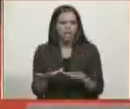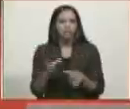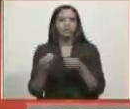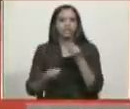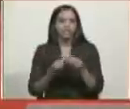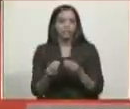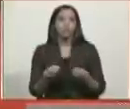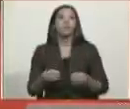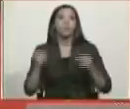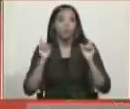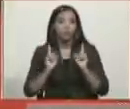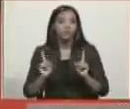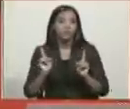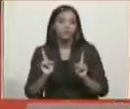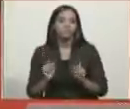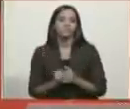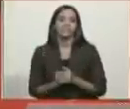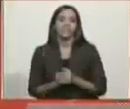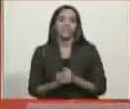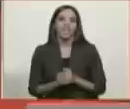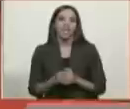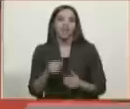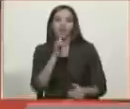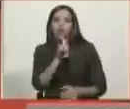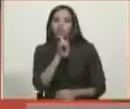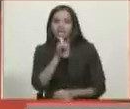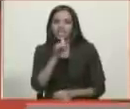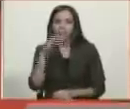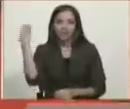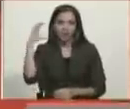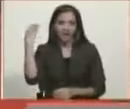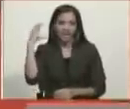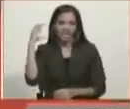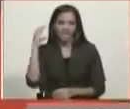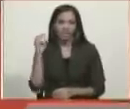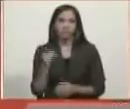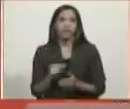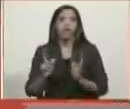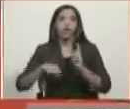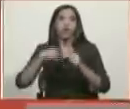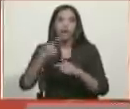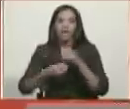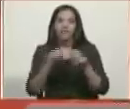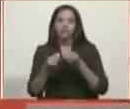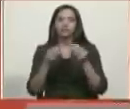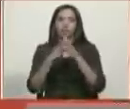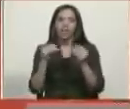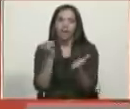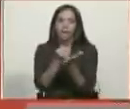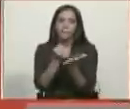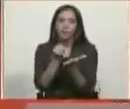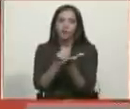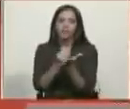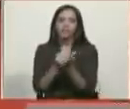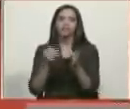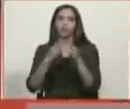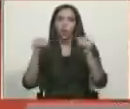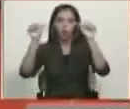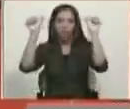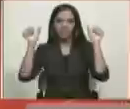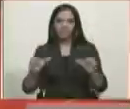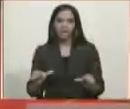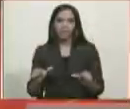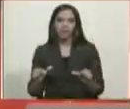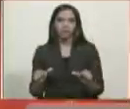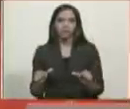Por cierto, noticia para los caraqueños y las caraqueñas. Luego de haber hecho todas las pruebas y comprobado todos los sistemas...